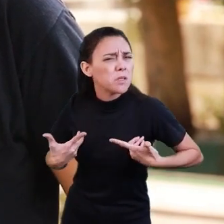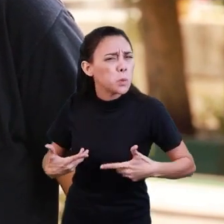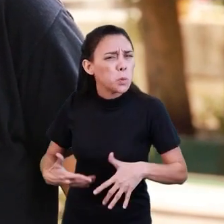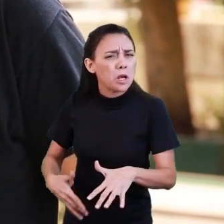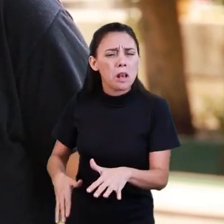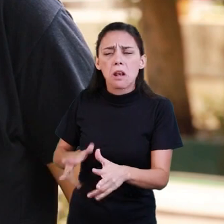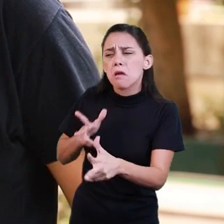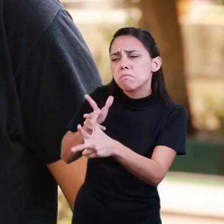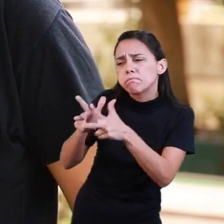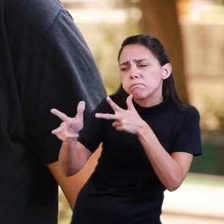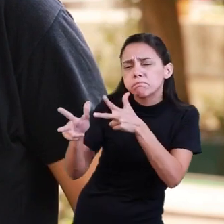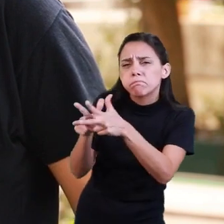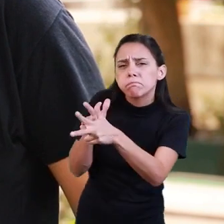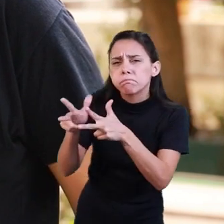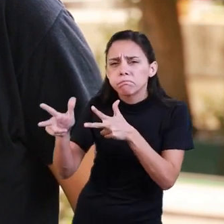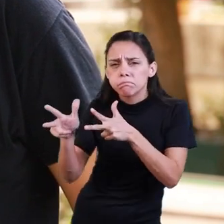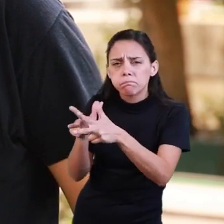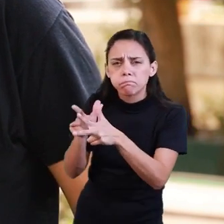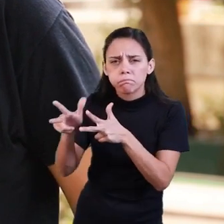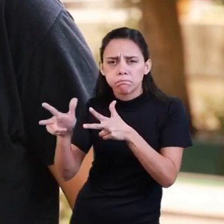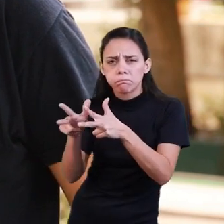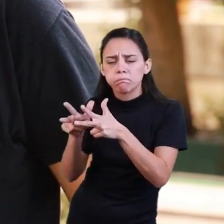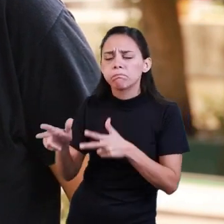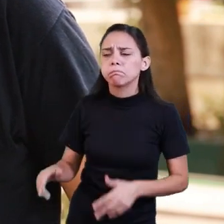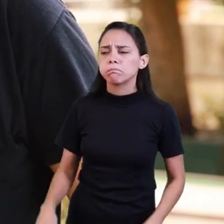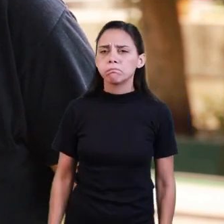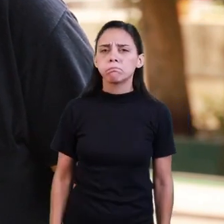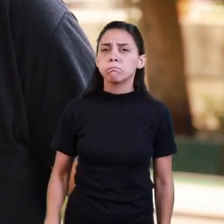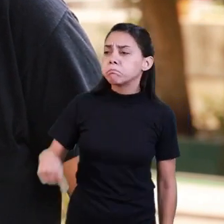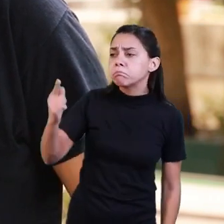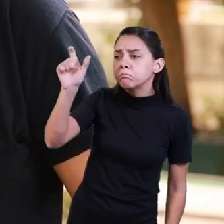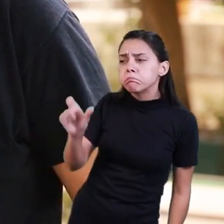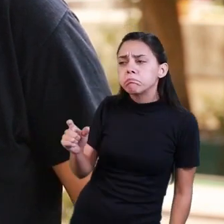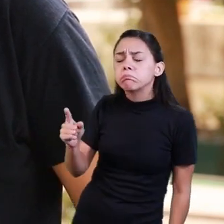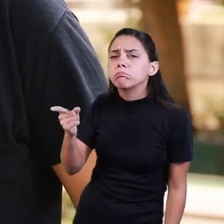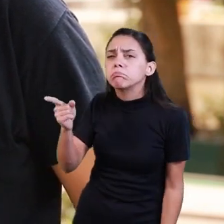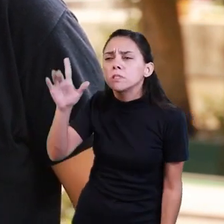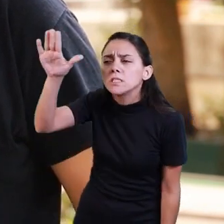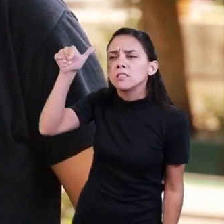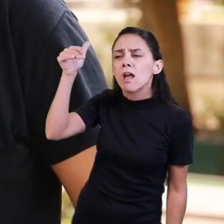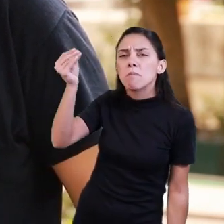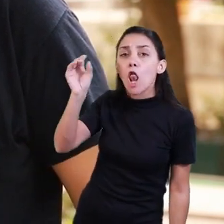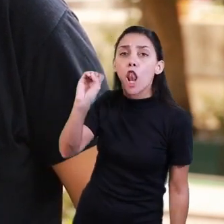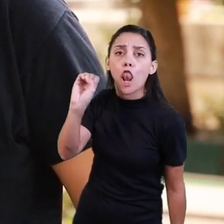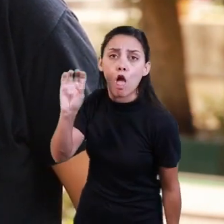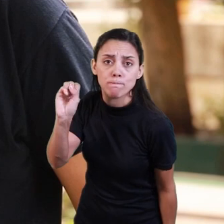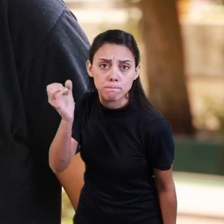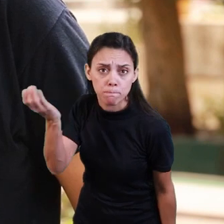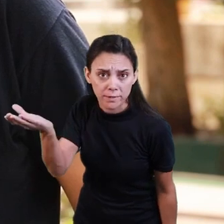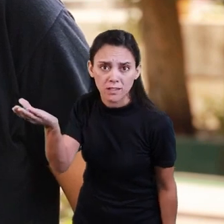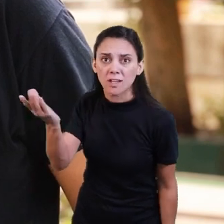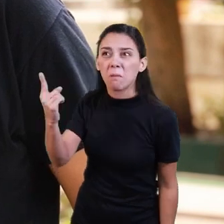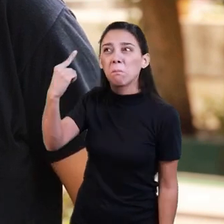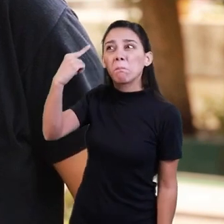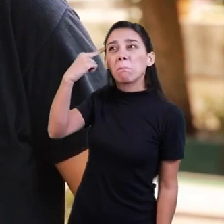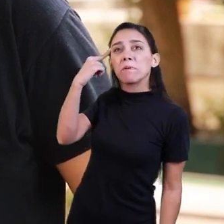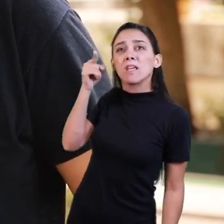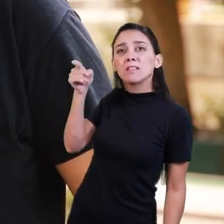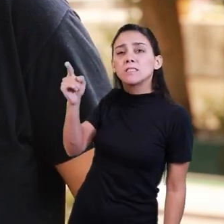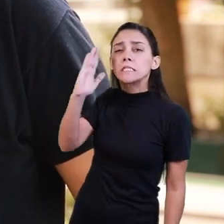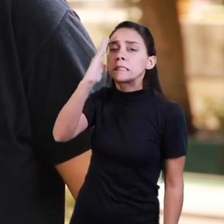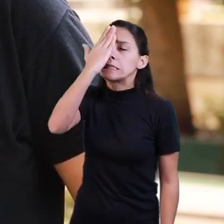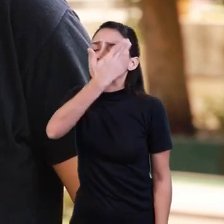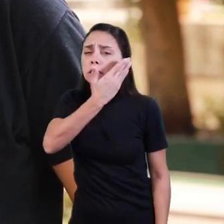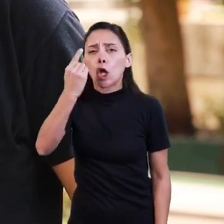lo más natural posible, si se quiere, ¿no? Llamar a la persona por su nombre. No